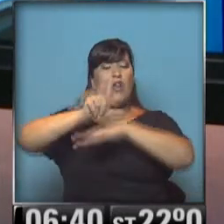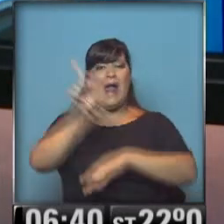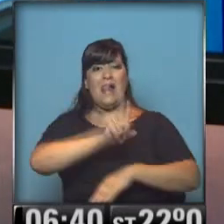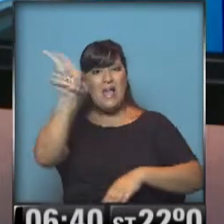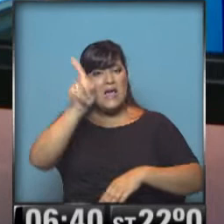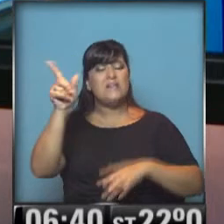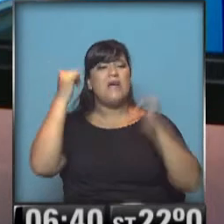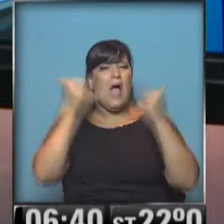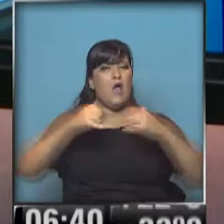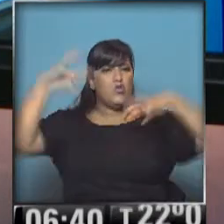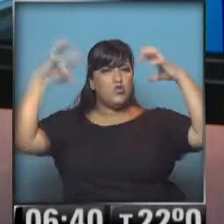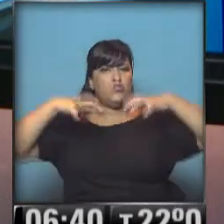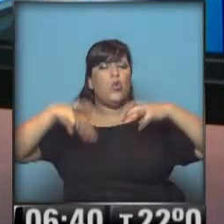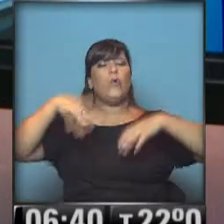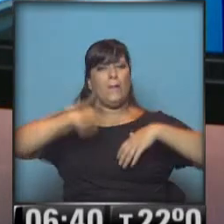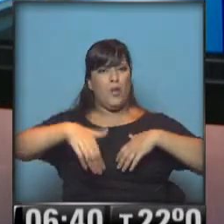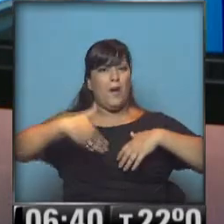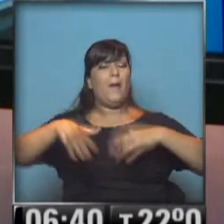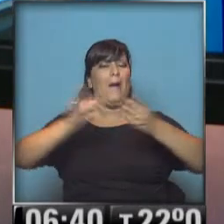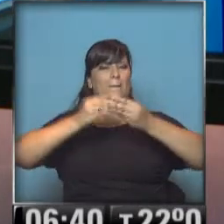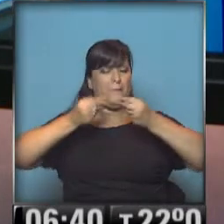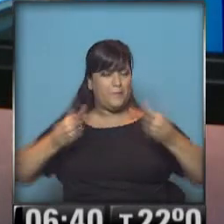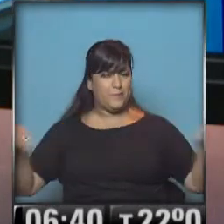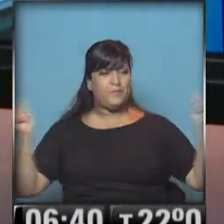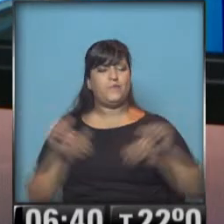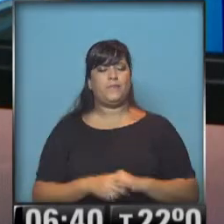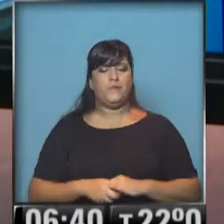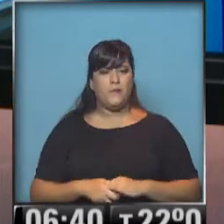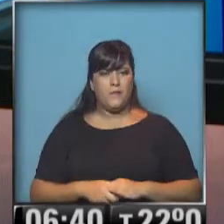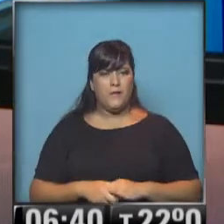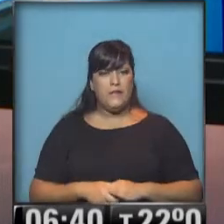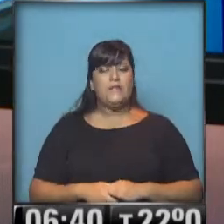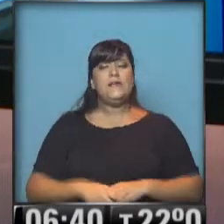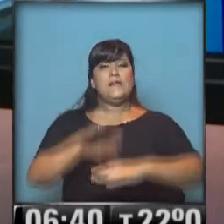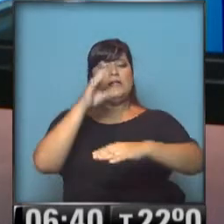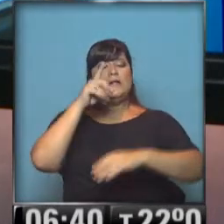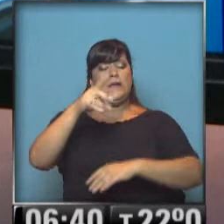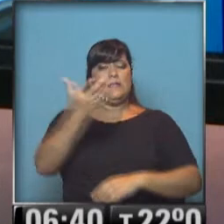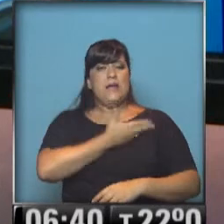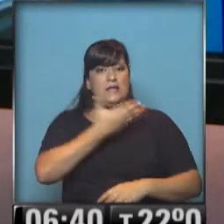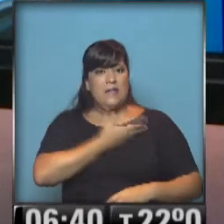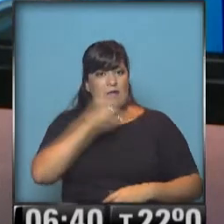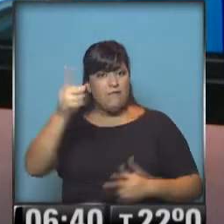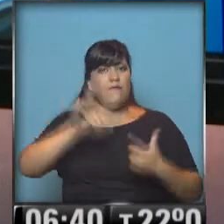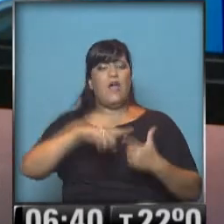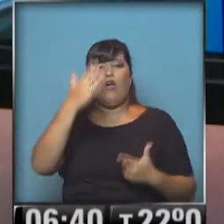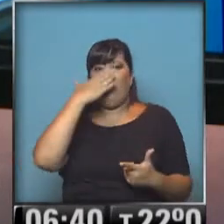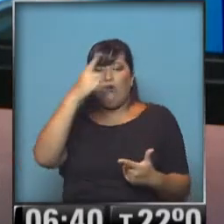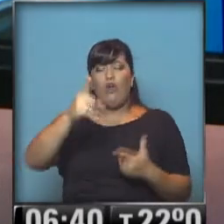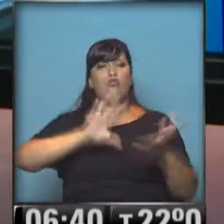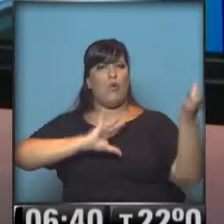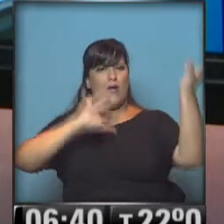precipitaciones aisladas ya con tendencia a mejorar rápidamente. En el centro y sur de Santa Fe, en la provincia de Córdoba, el cielo quedará